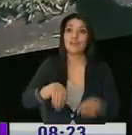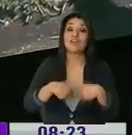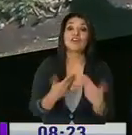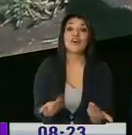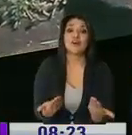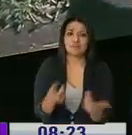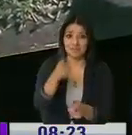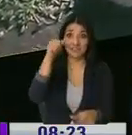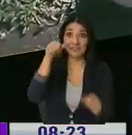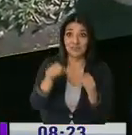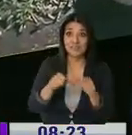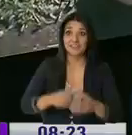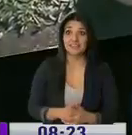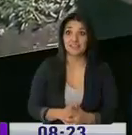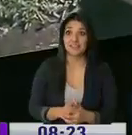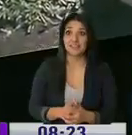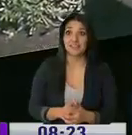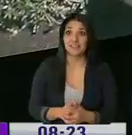paso de calipso?